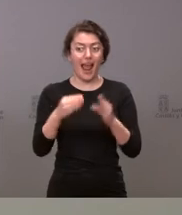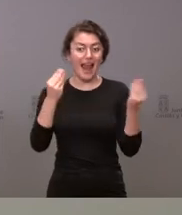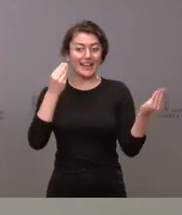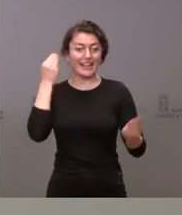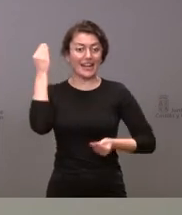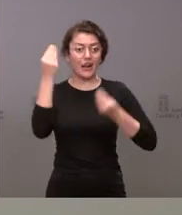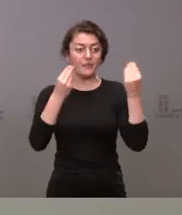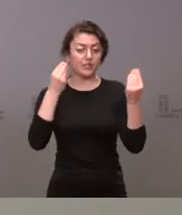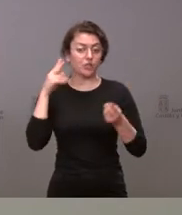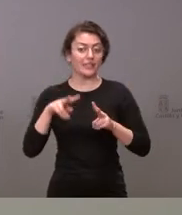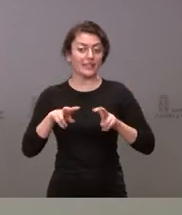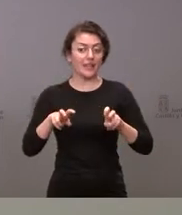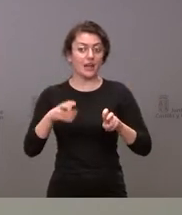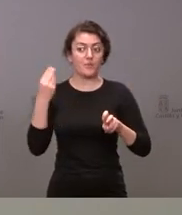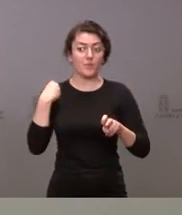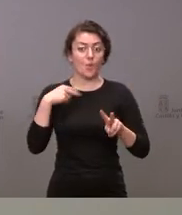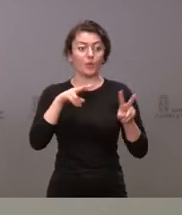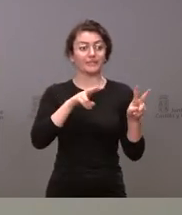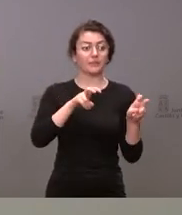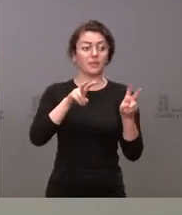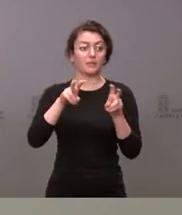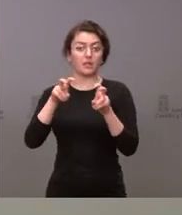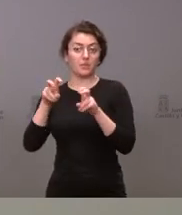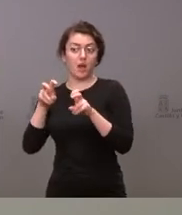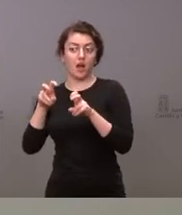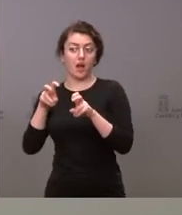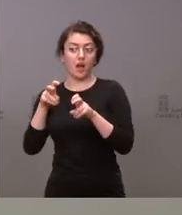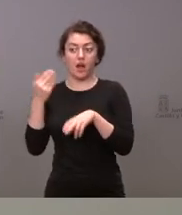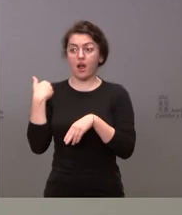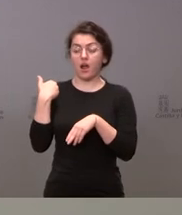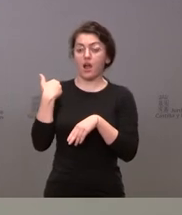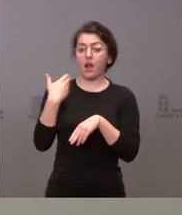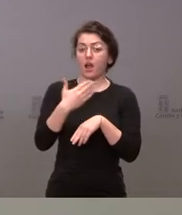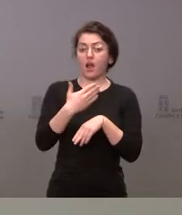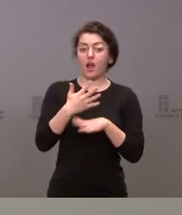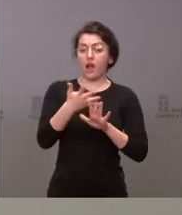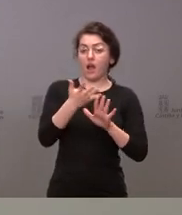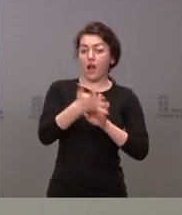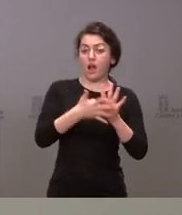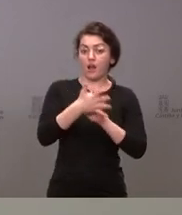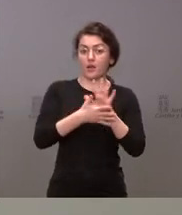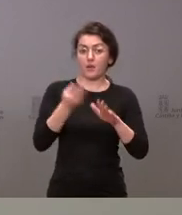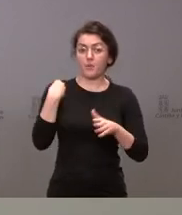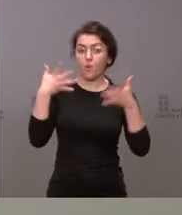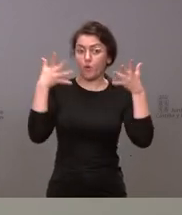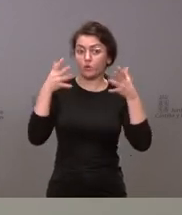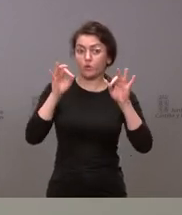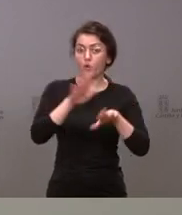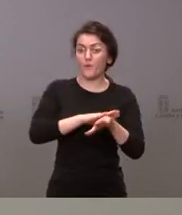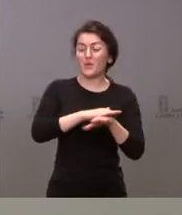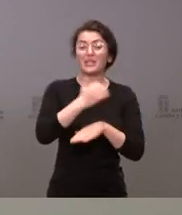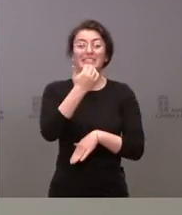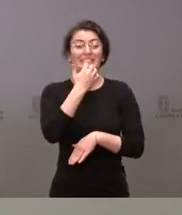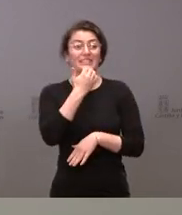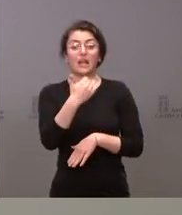las cuestiones que hemos analizado en el Consejo de Gobierno de Castilla y León. Si tienen ustedes alguna pregunta tanto